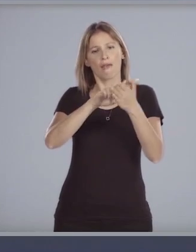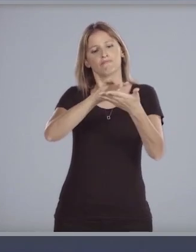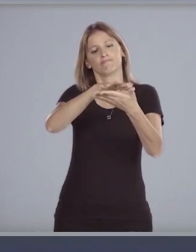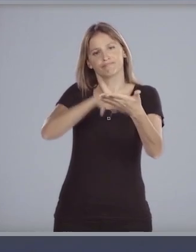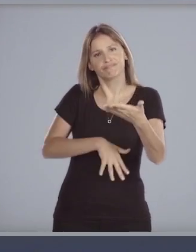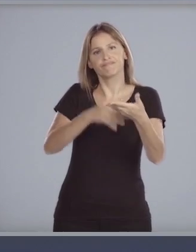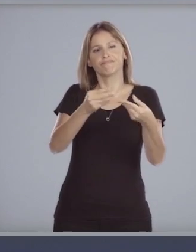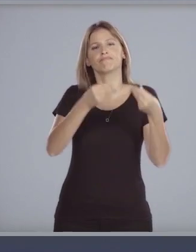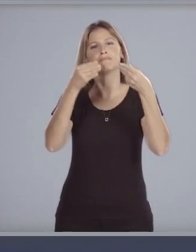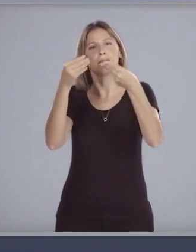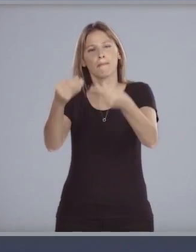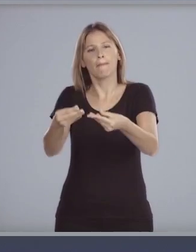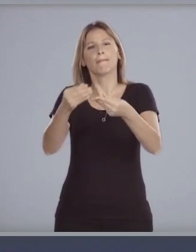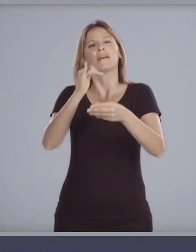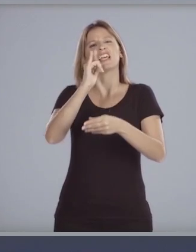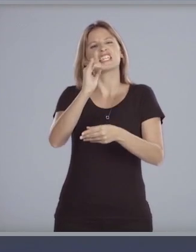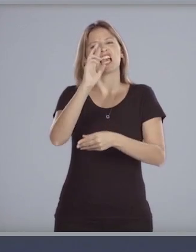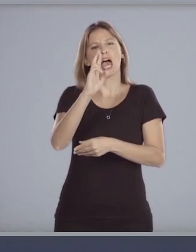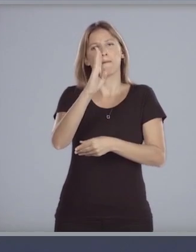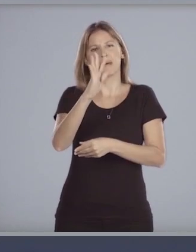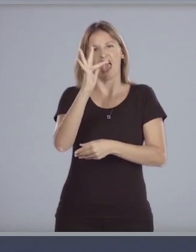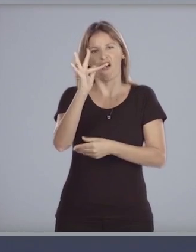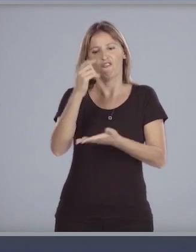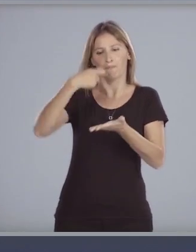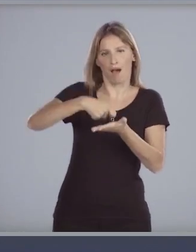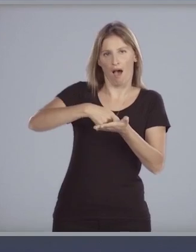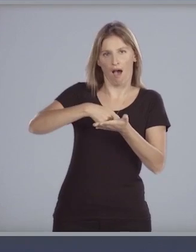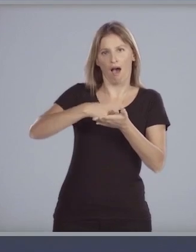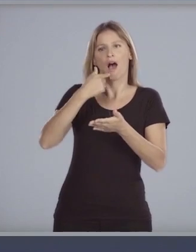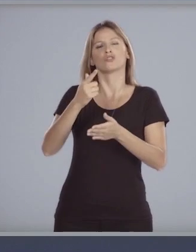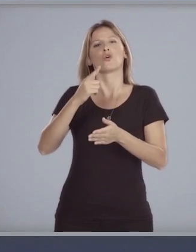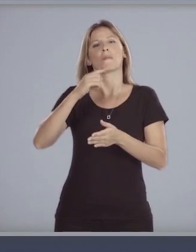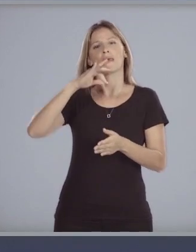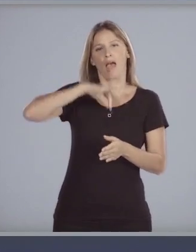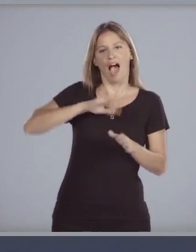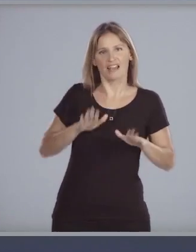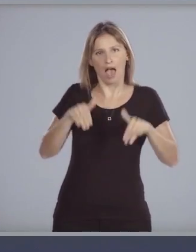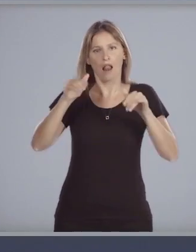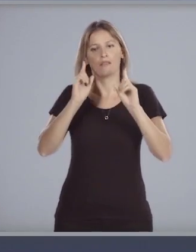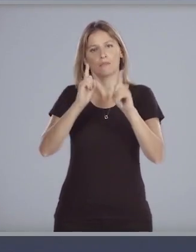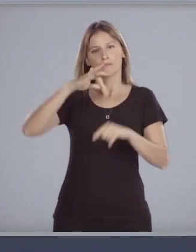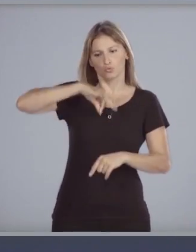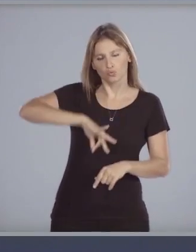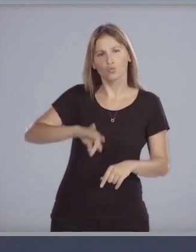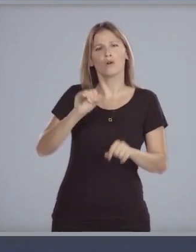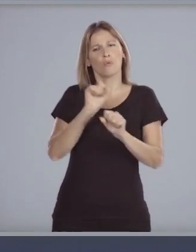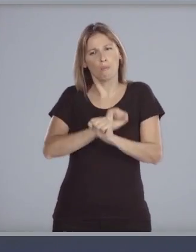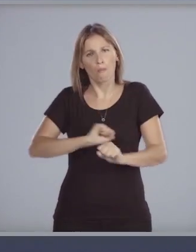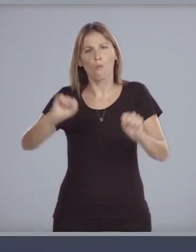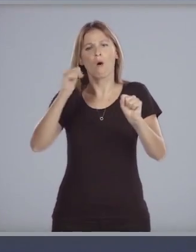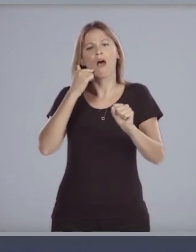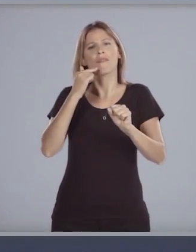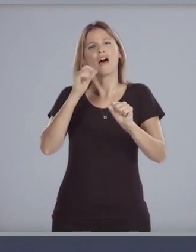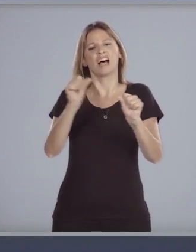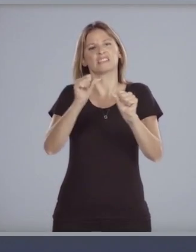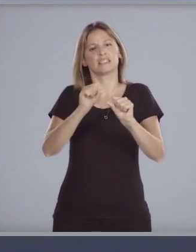que dispondrá que el pago del IRPF para guinaldos y salarios se realice de